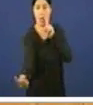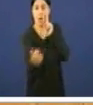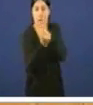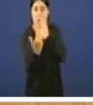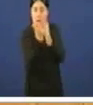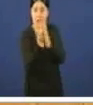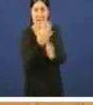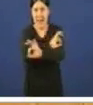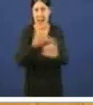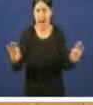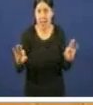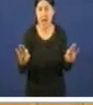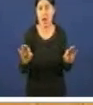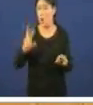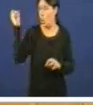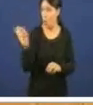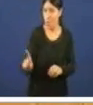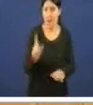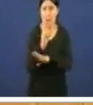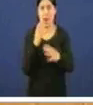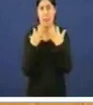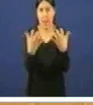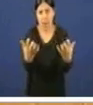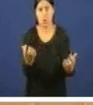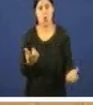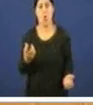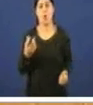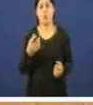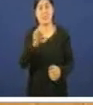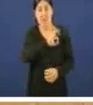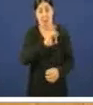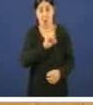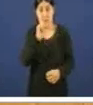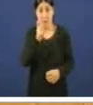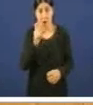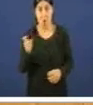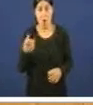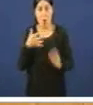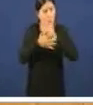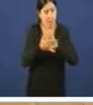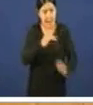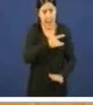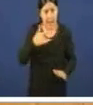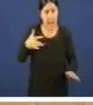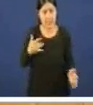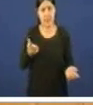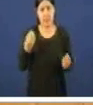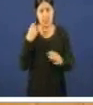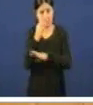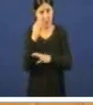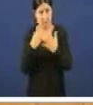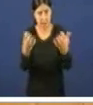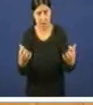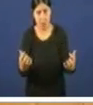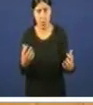señor Núñez Feijó non comparece no Parlamento o señor Núñez Feijó apenas fala das Caixas na Cámara cando é obrigado